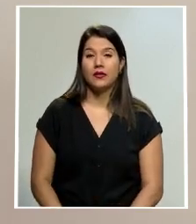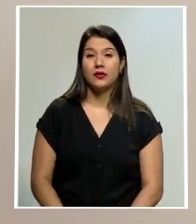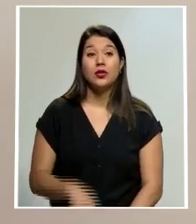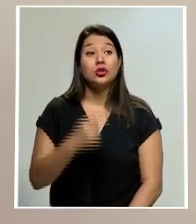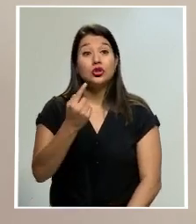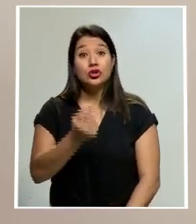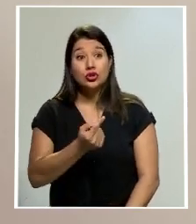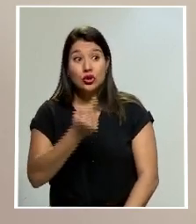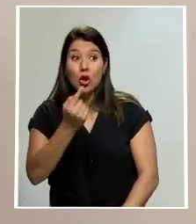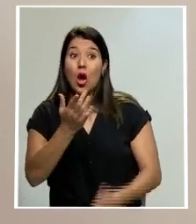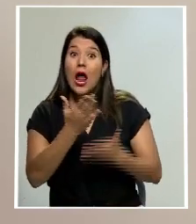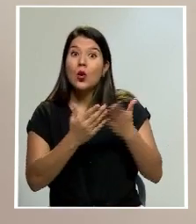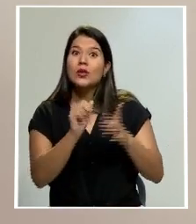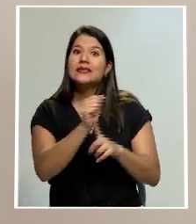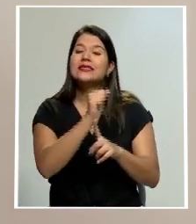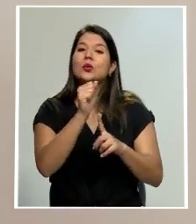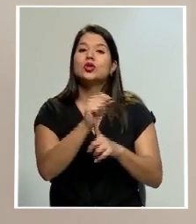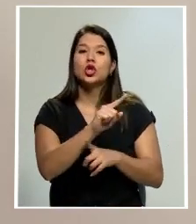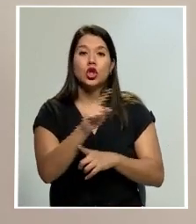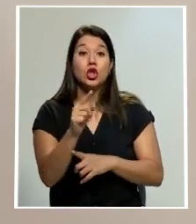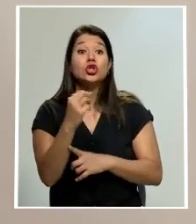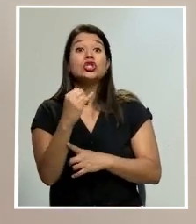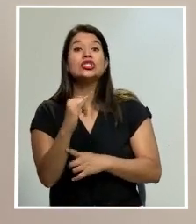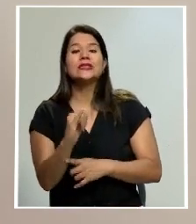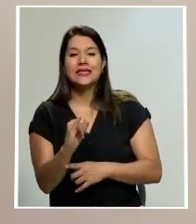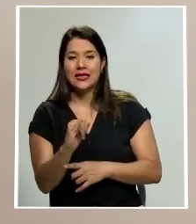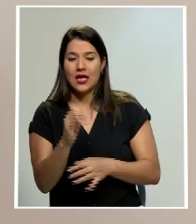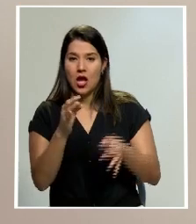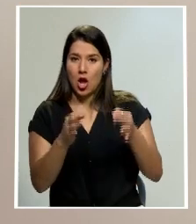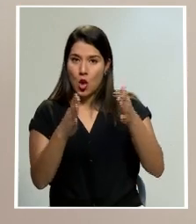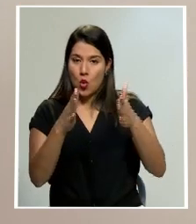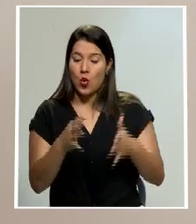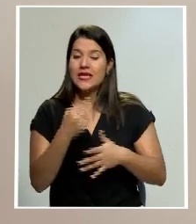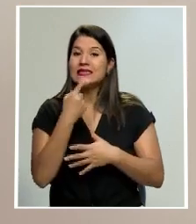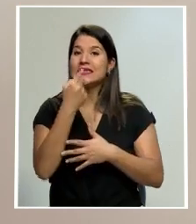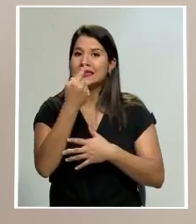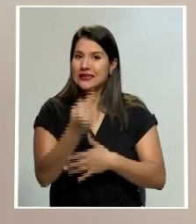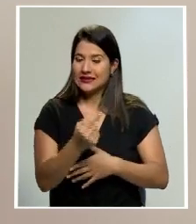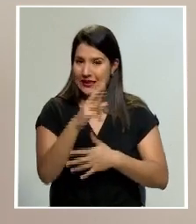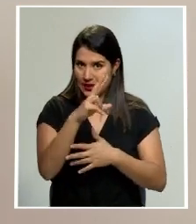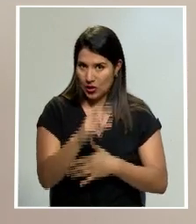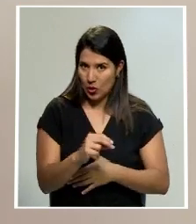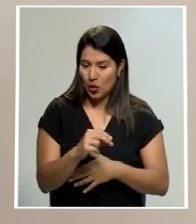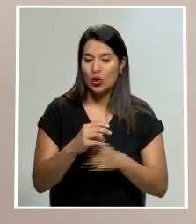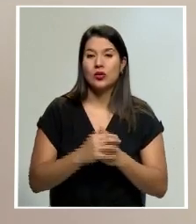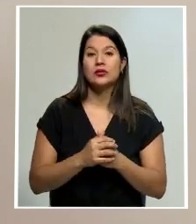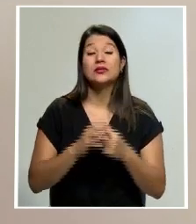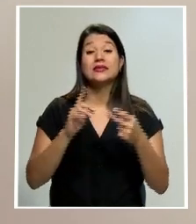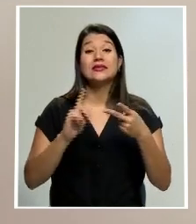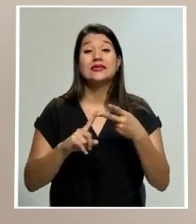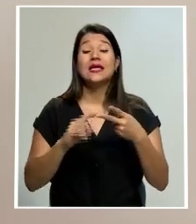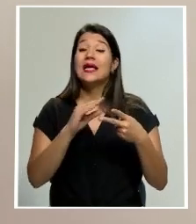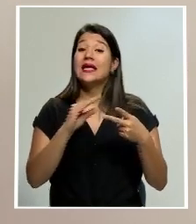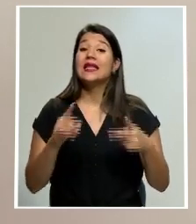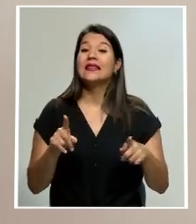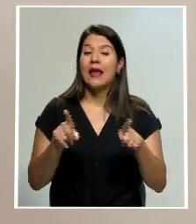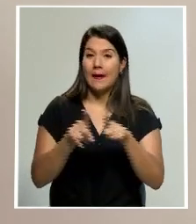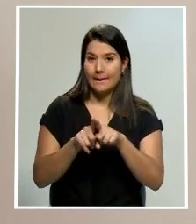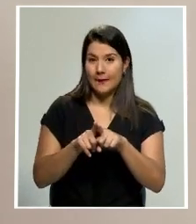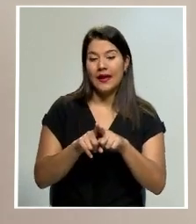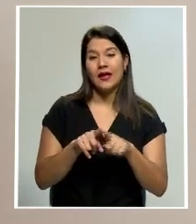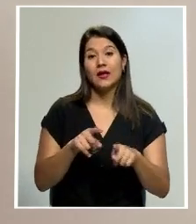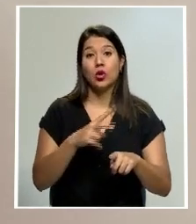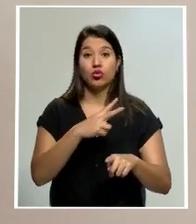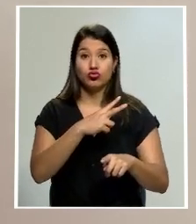los jueces de la República a quienes no se les permite dictar la resolución final y por otra parte a los jerarcas de la